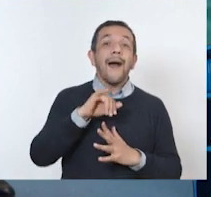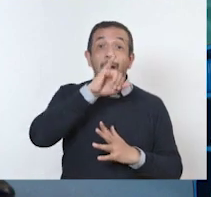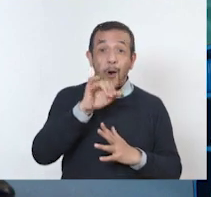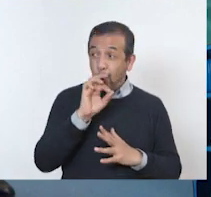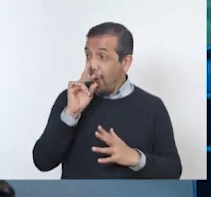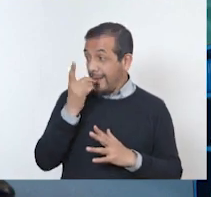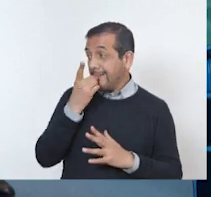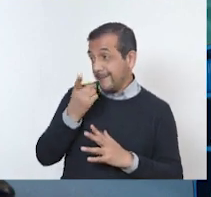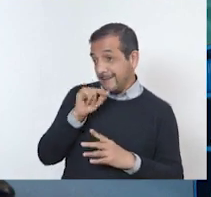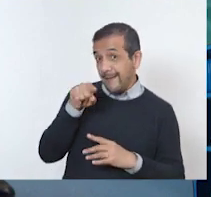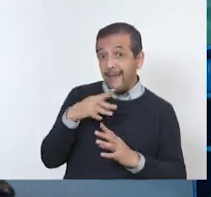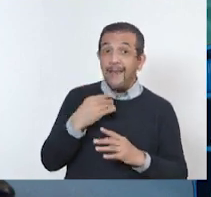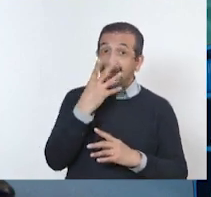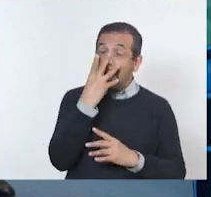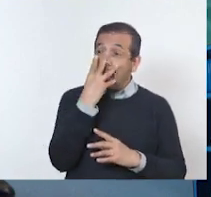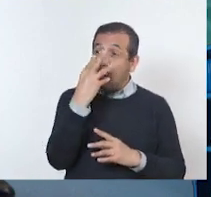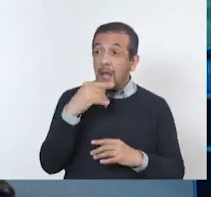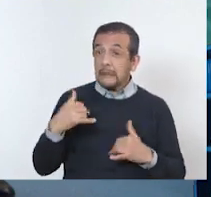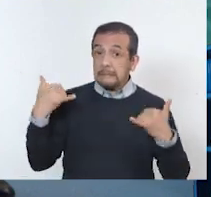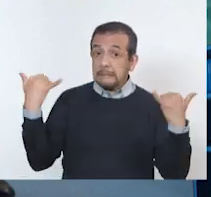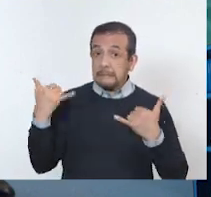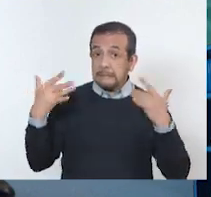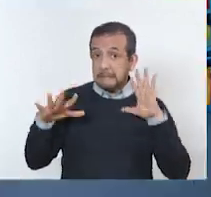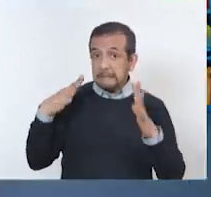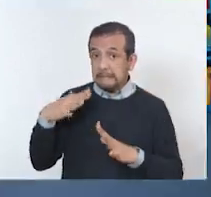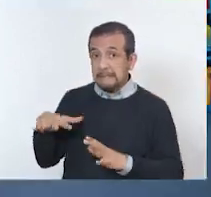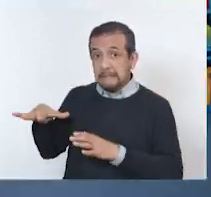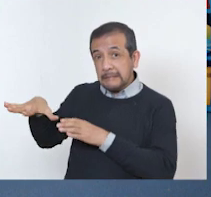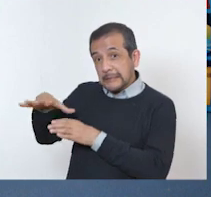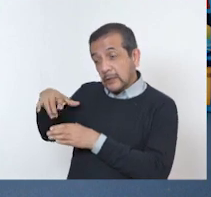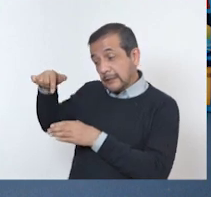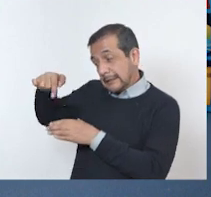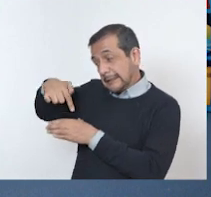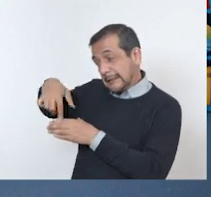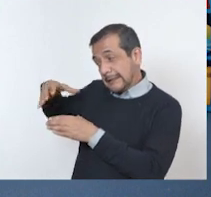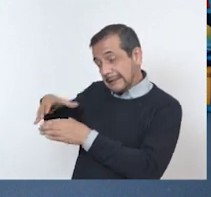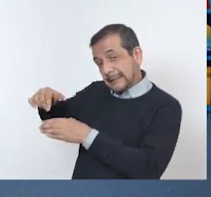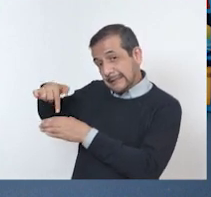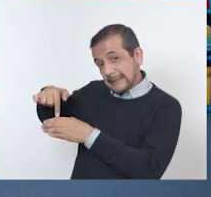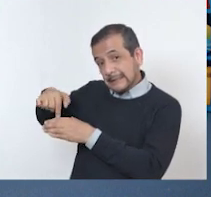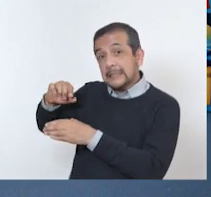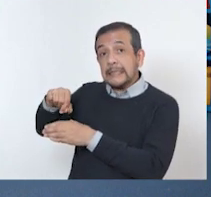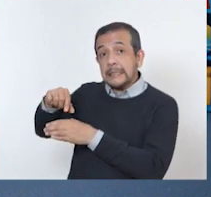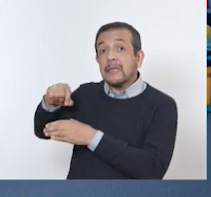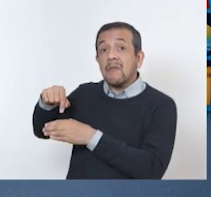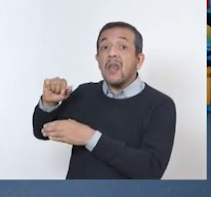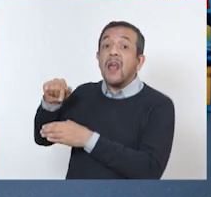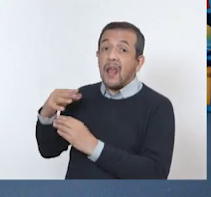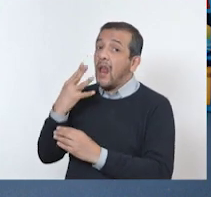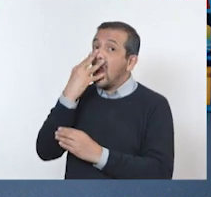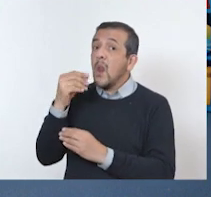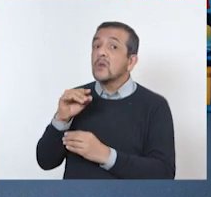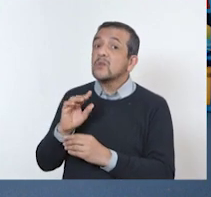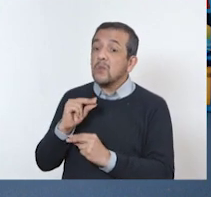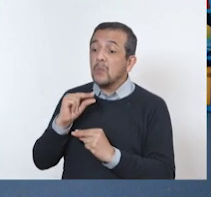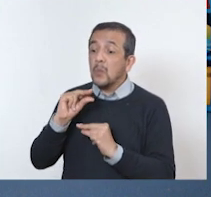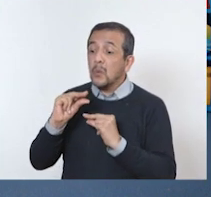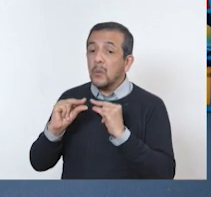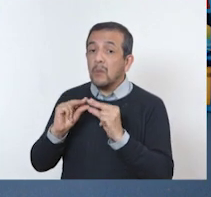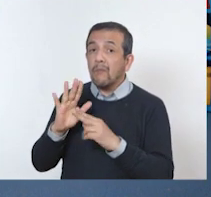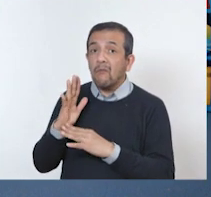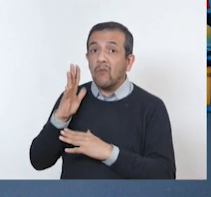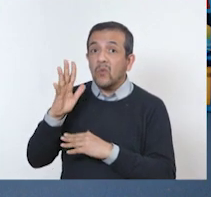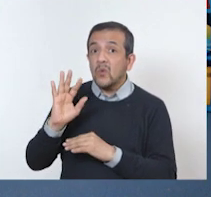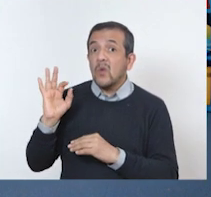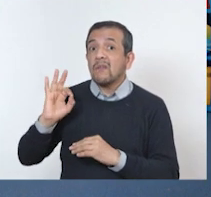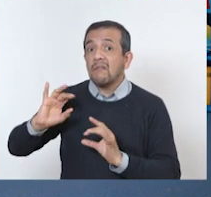Jorge dice que es salvaje. Es correcto. Es un animal salvaje. Y también está en peligro de extinción. Por lo tanto, debemos de